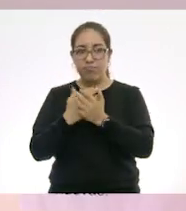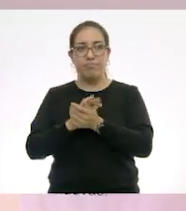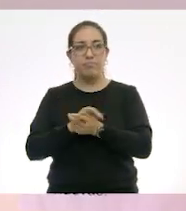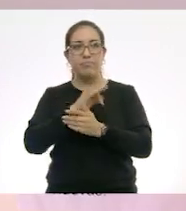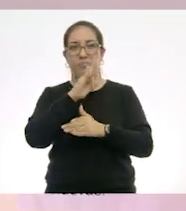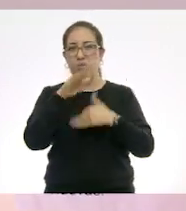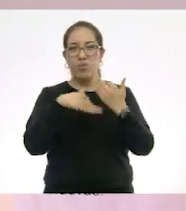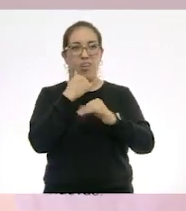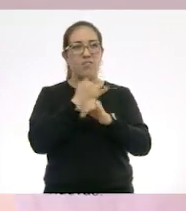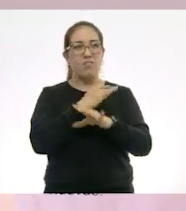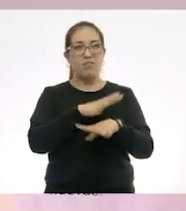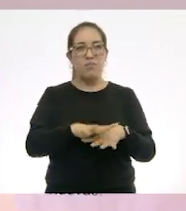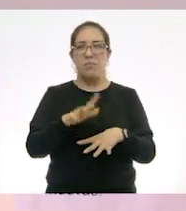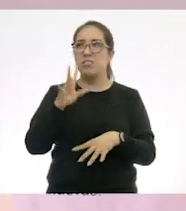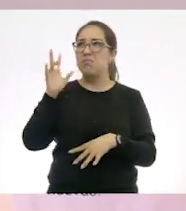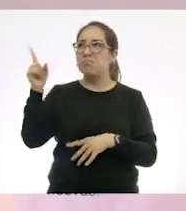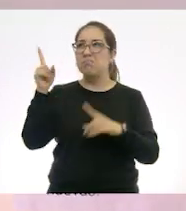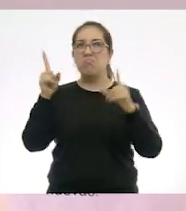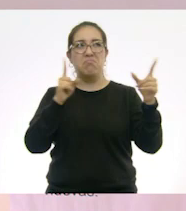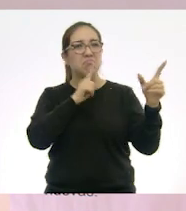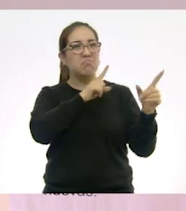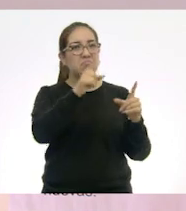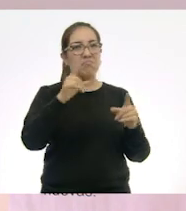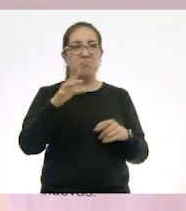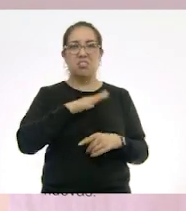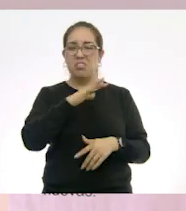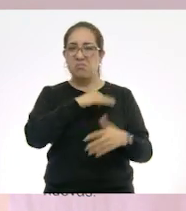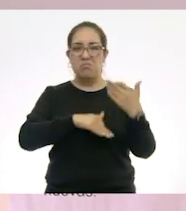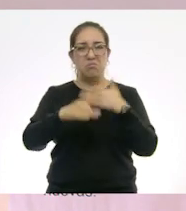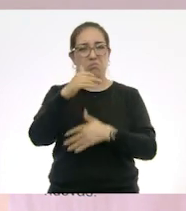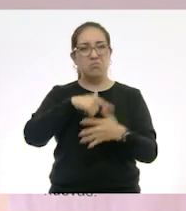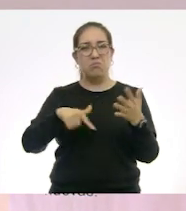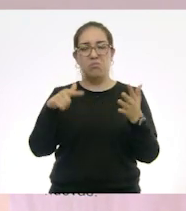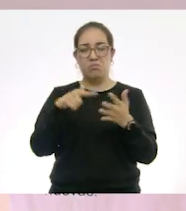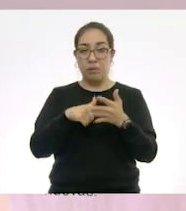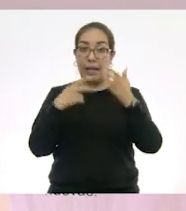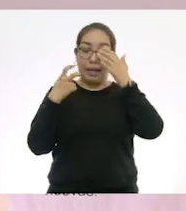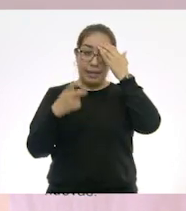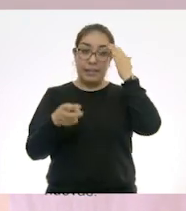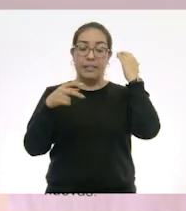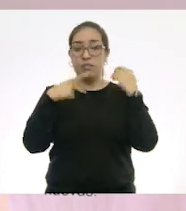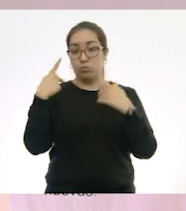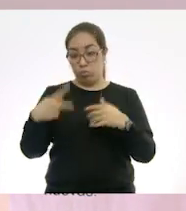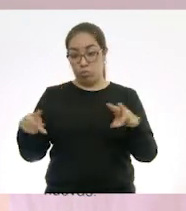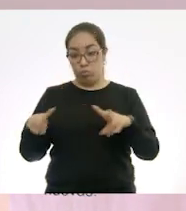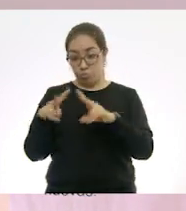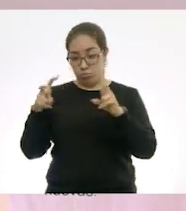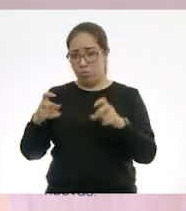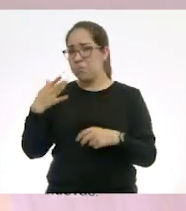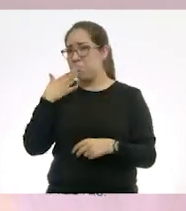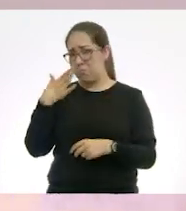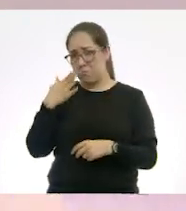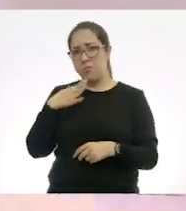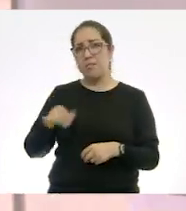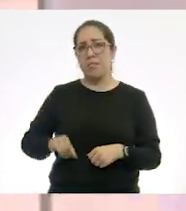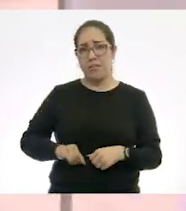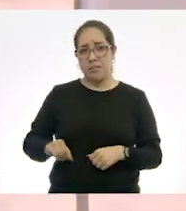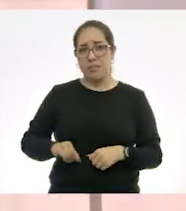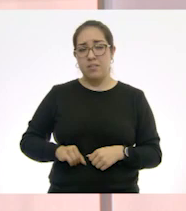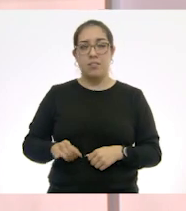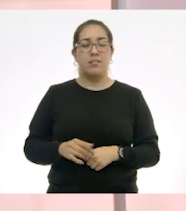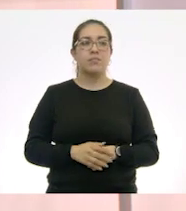lados, ¿verdad? Sí, sí, sí. Y Jorge no parte de cero. Ese es el tema que le interesa, pero parte de algo muy importante.